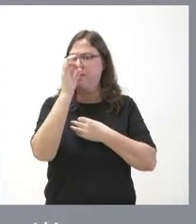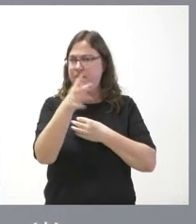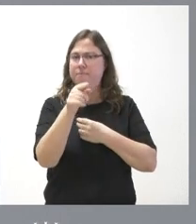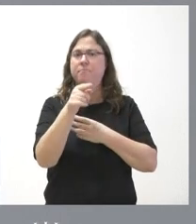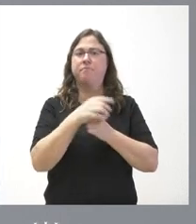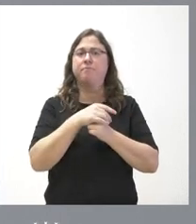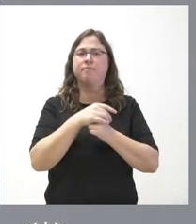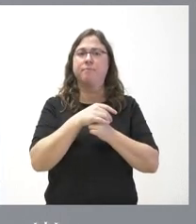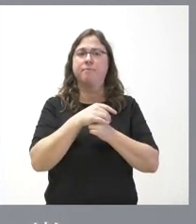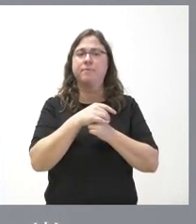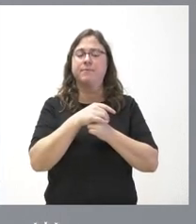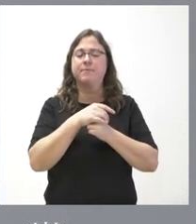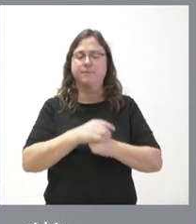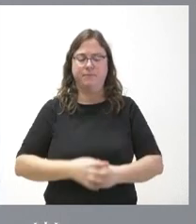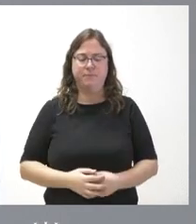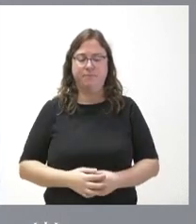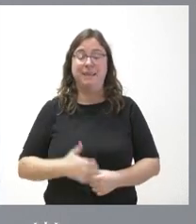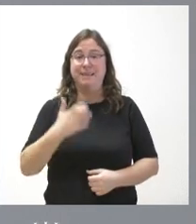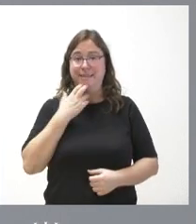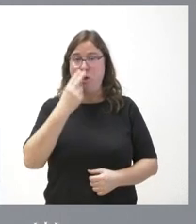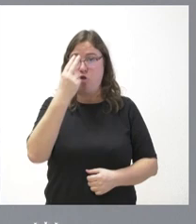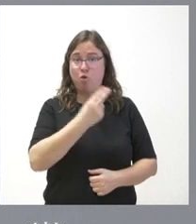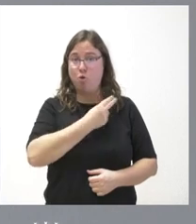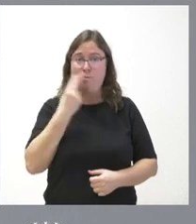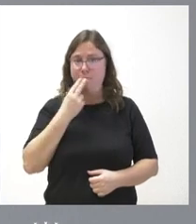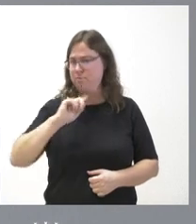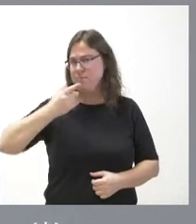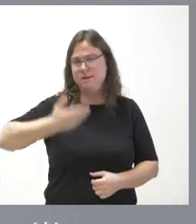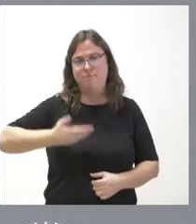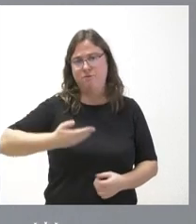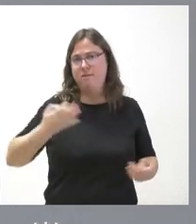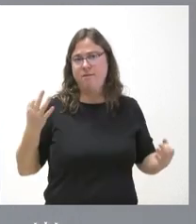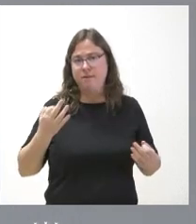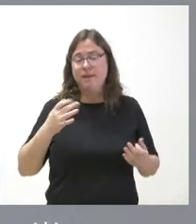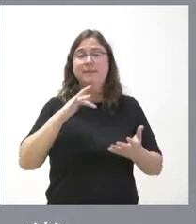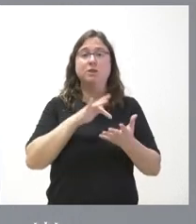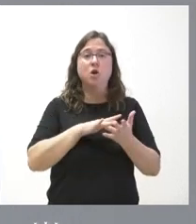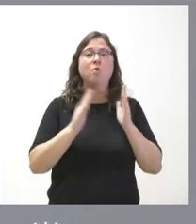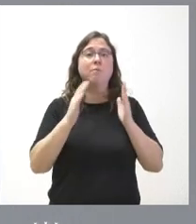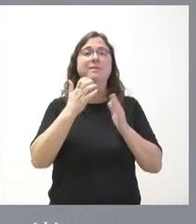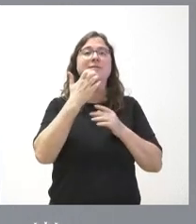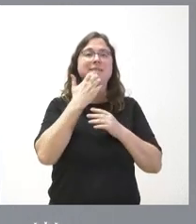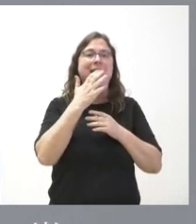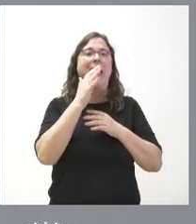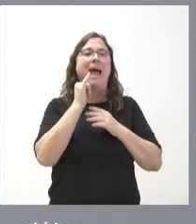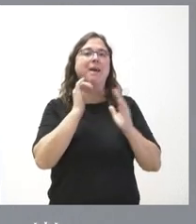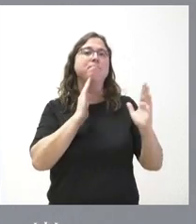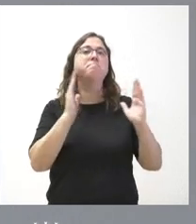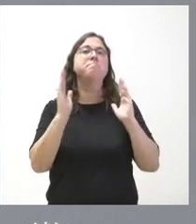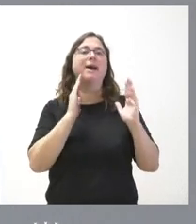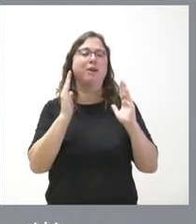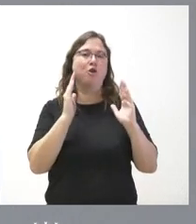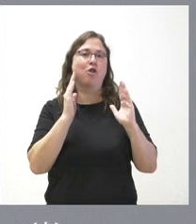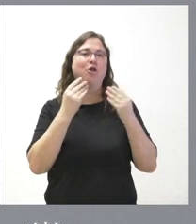el hecho de nuestro compromiso es más importante lógicamente que en un momento dado que exista un periodo con